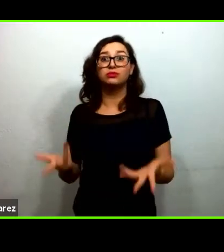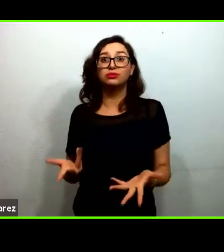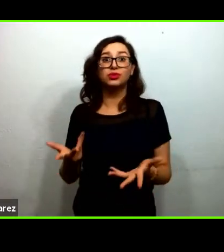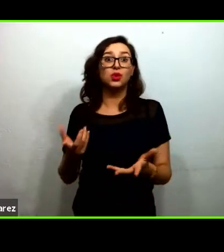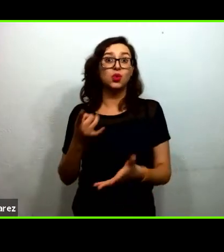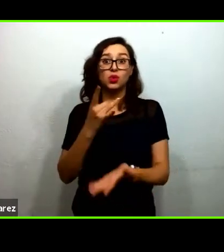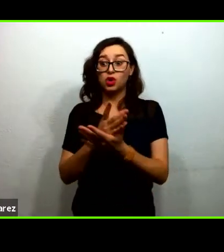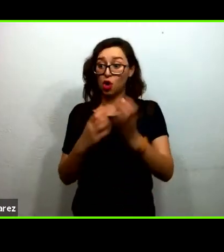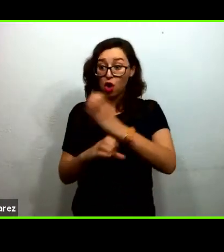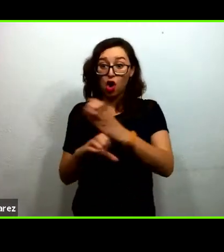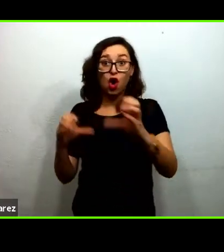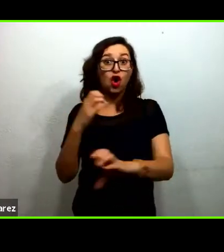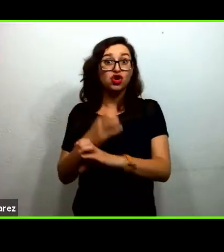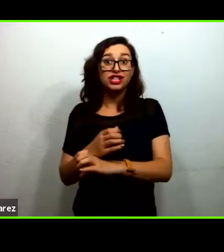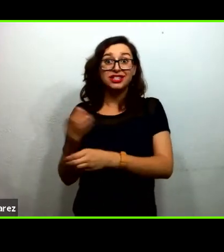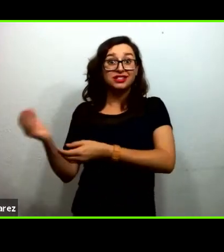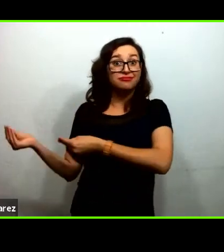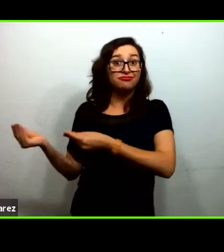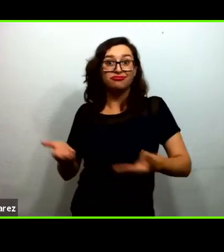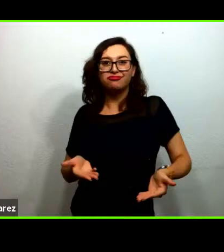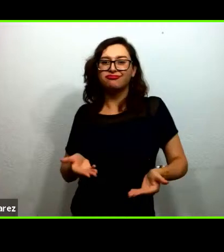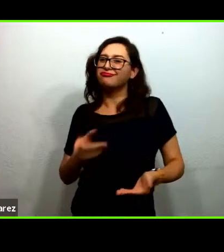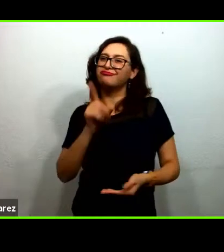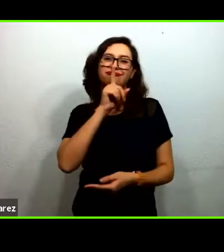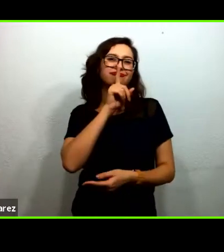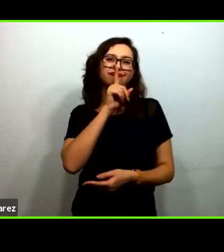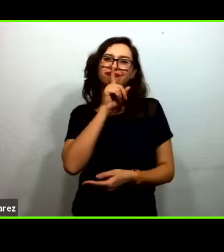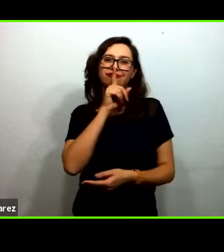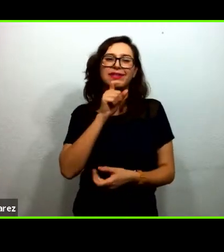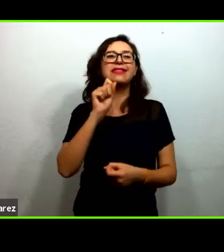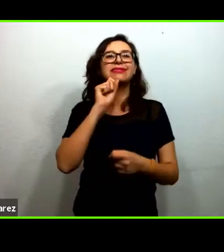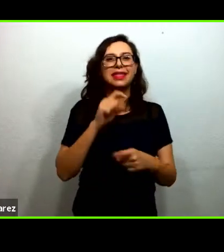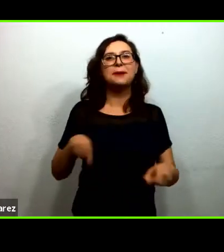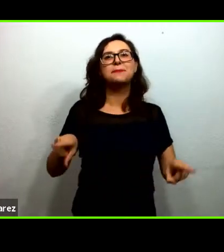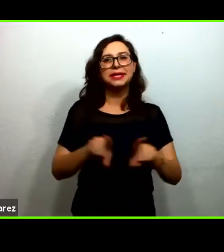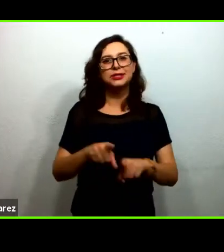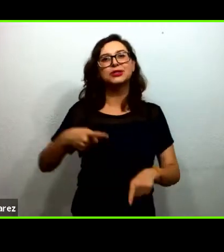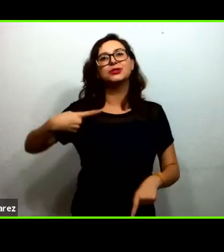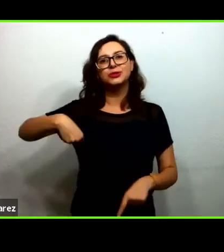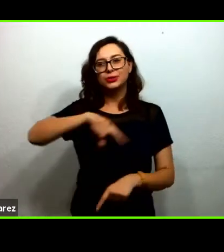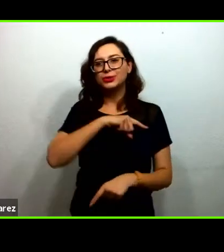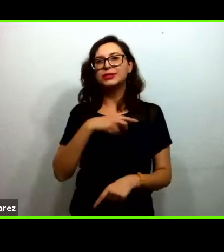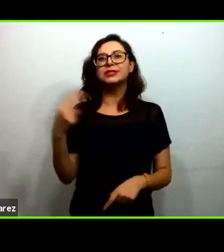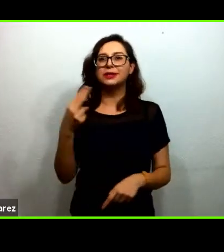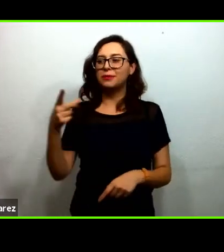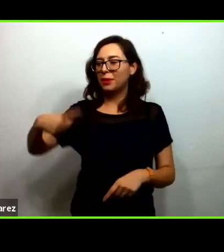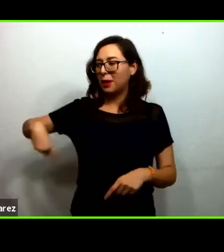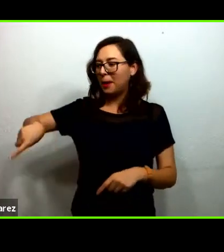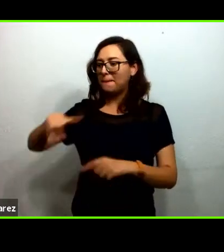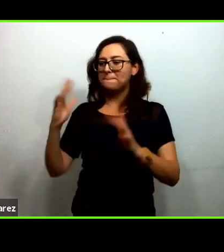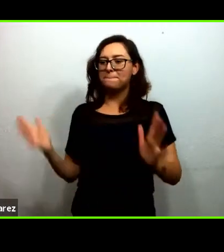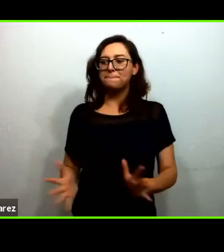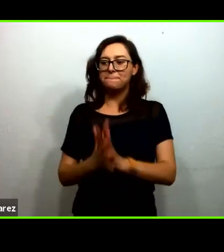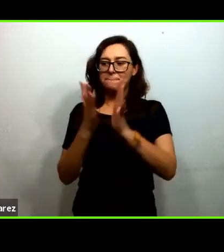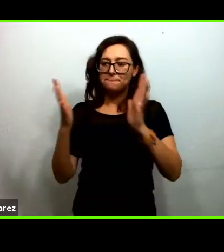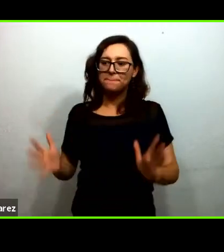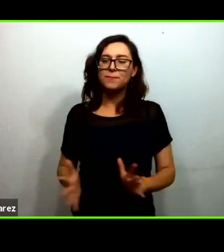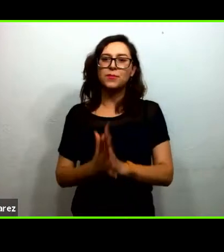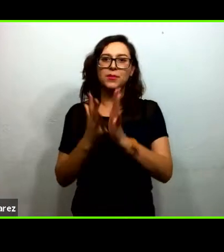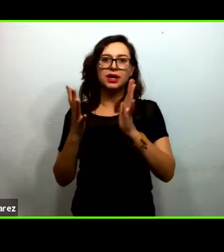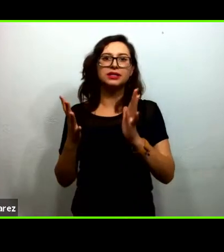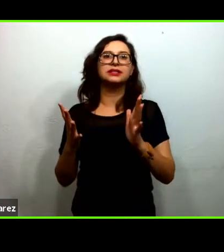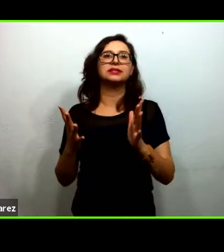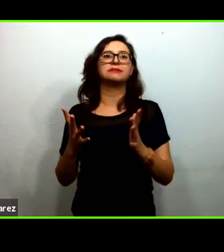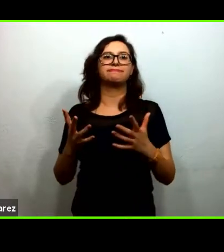necesitamos para que los estudiantes aprendan sino necesitamos ser los partícipes del modo de aprender formar